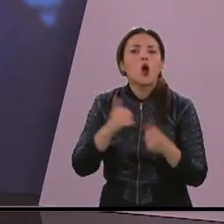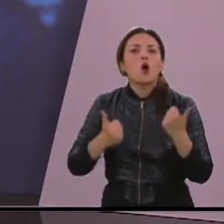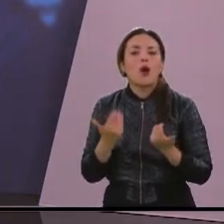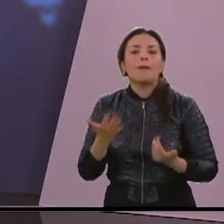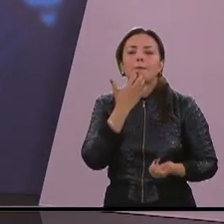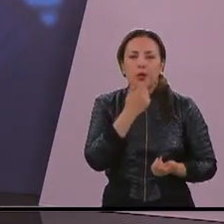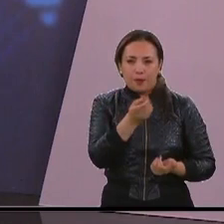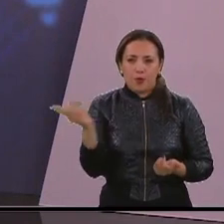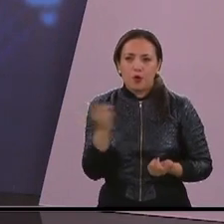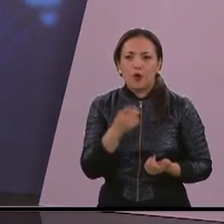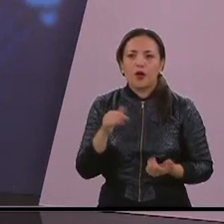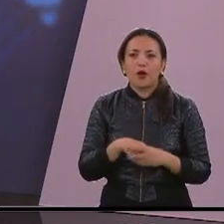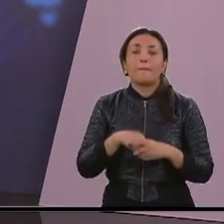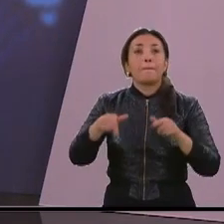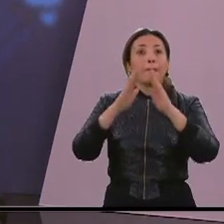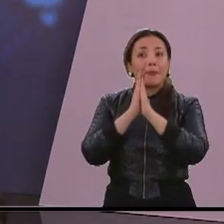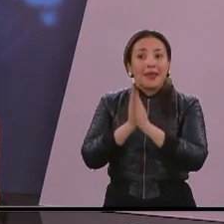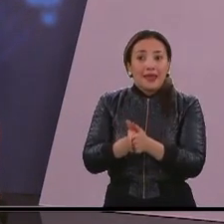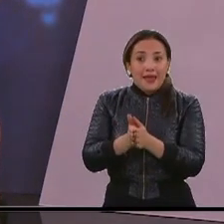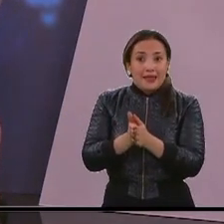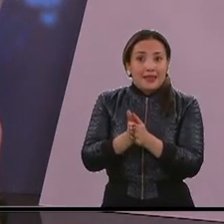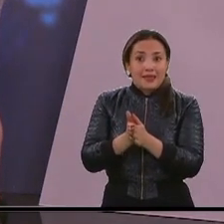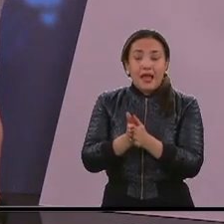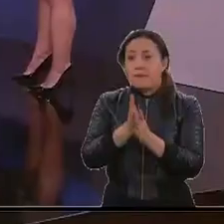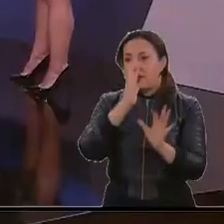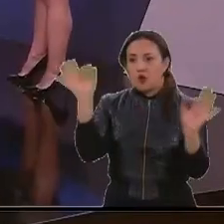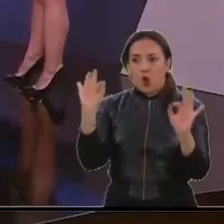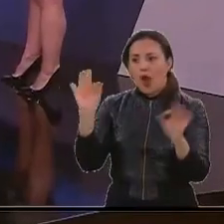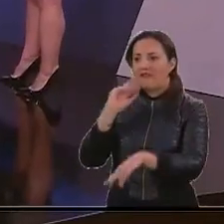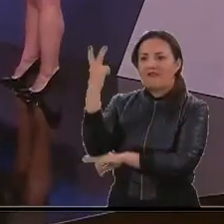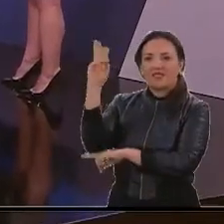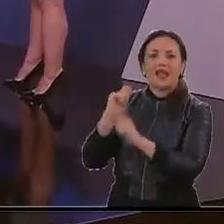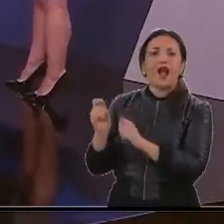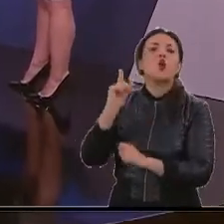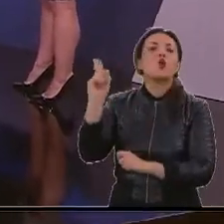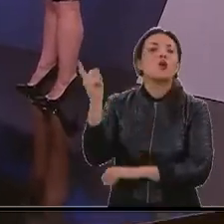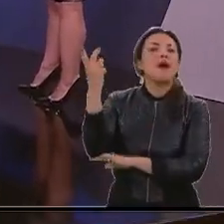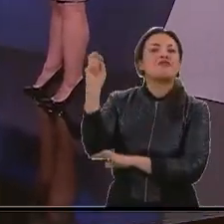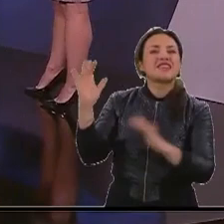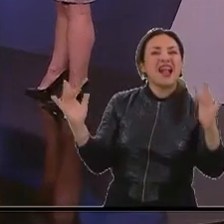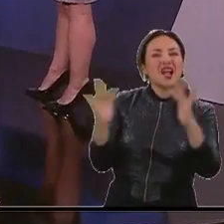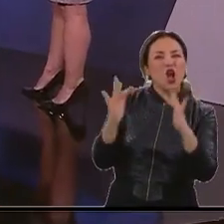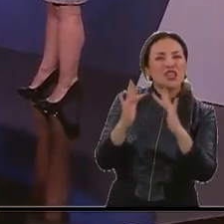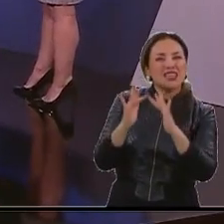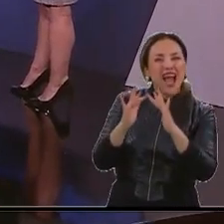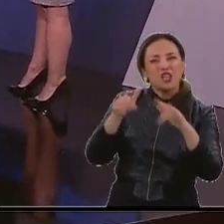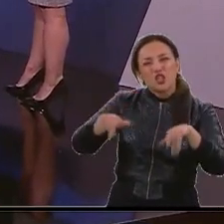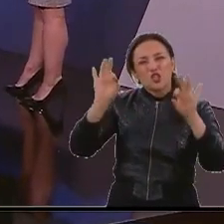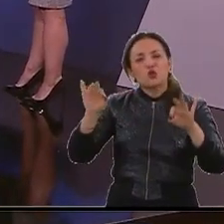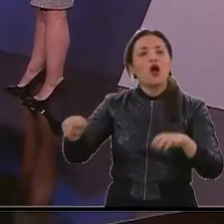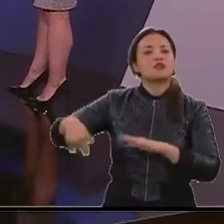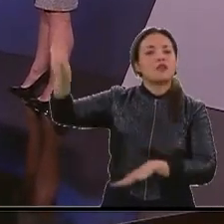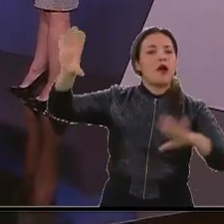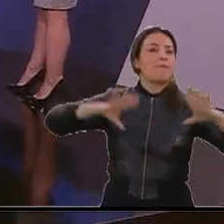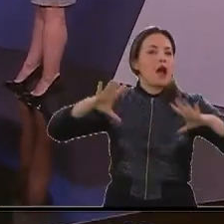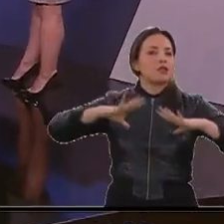ustedes, por ejemplo, en diciembre no tuvieron un fiscal asignado porque el fiscal que tiene contacto con ustedes para revisar estos temas se fue de vacaciones.